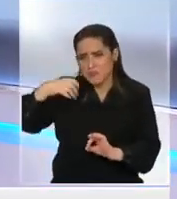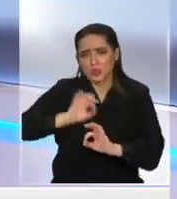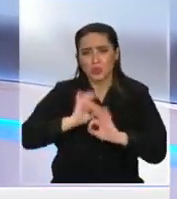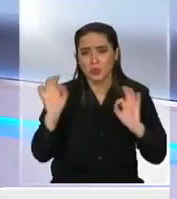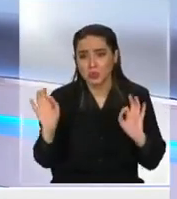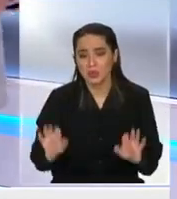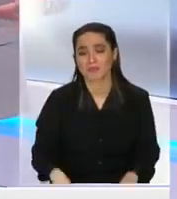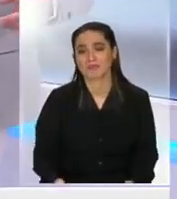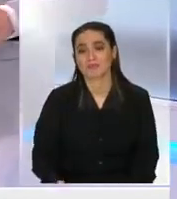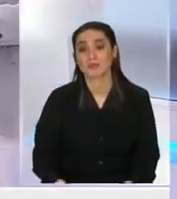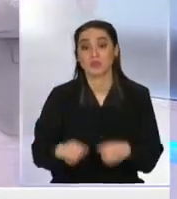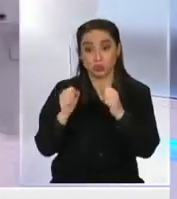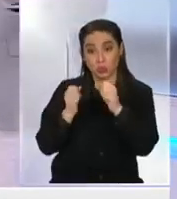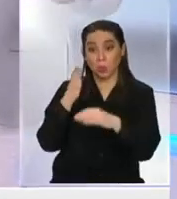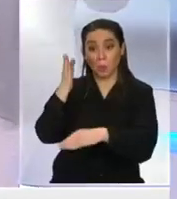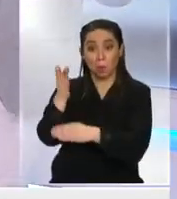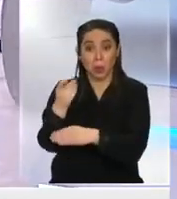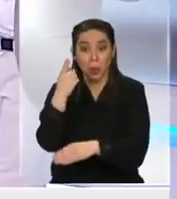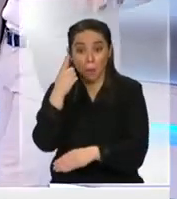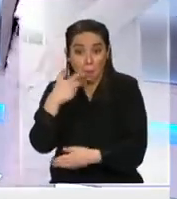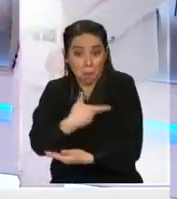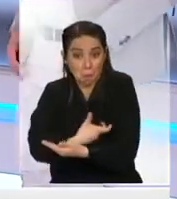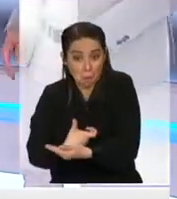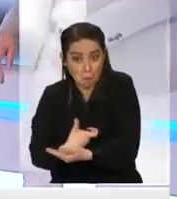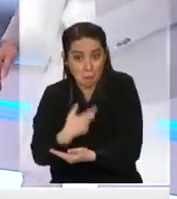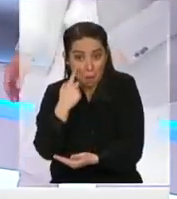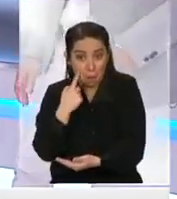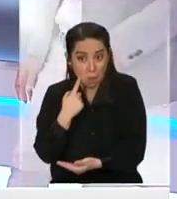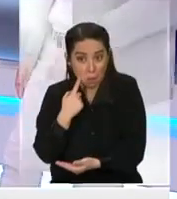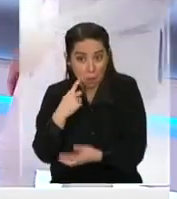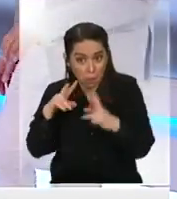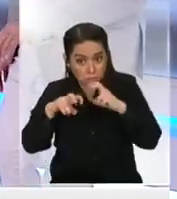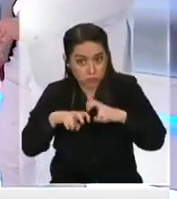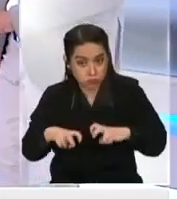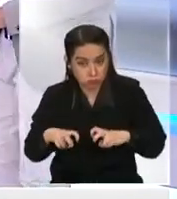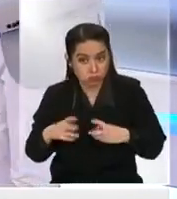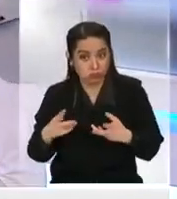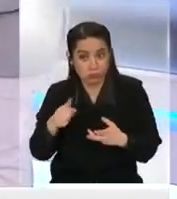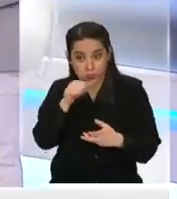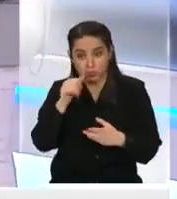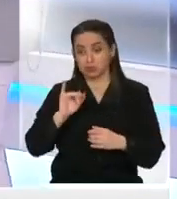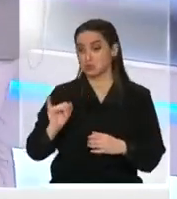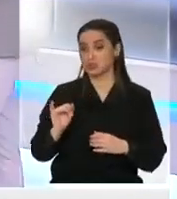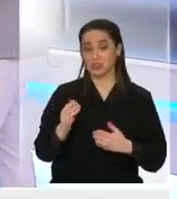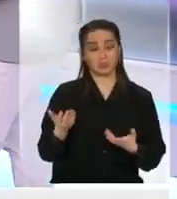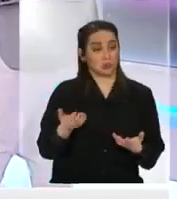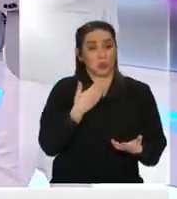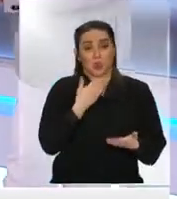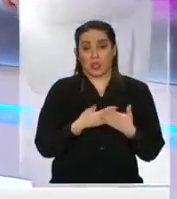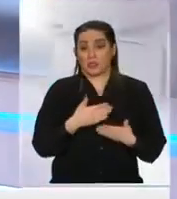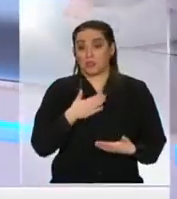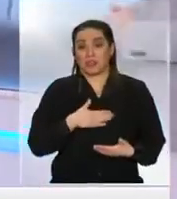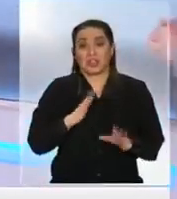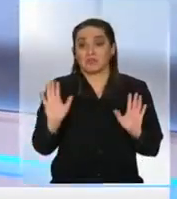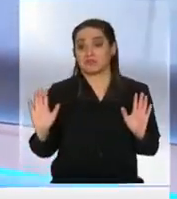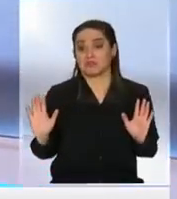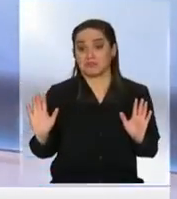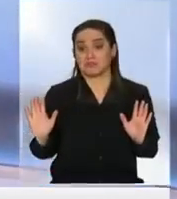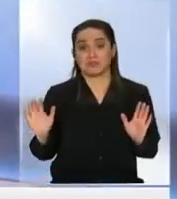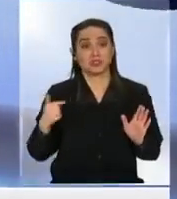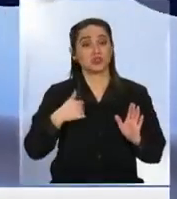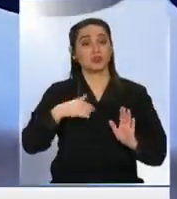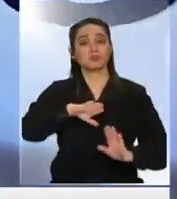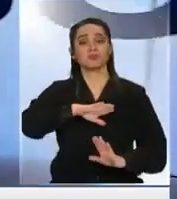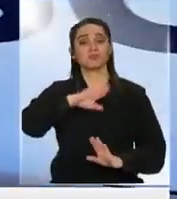ahora podemos ir a hacer el test sin problema me puedo ir a hacer el test cuando quieran en la calle frente a todo el mundo porque estamos